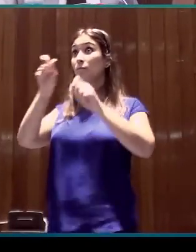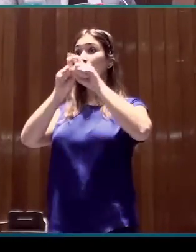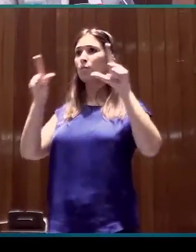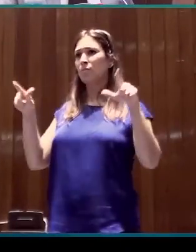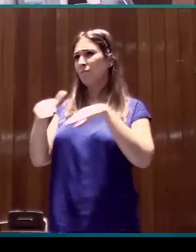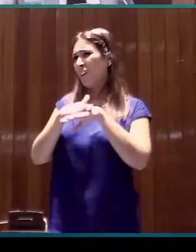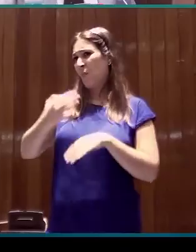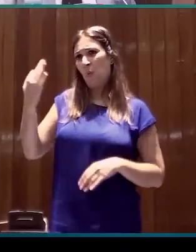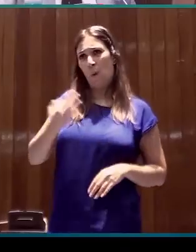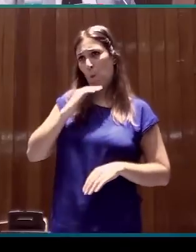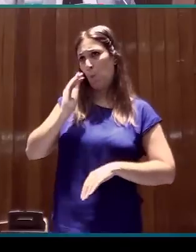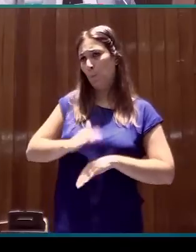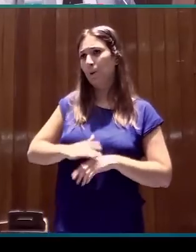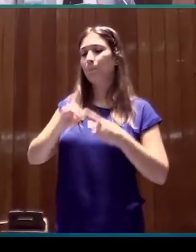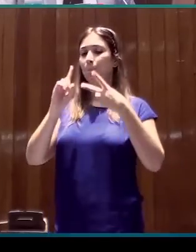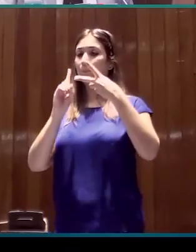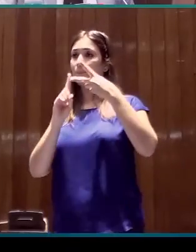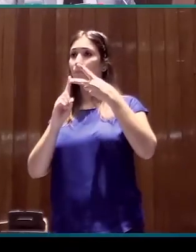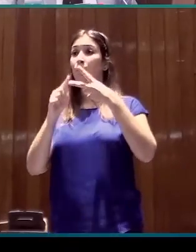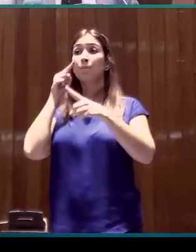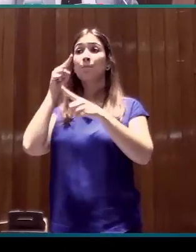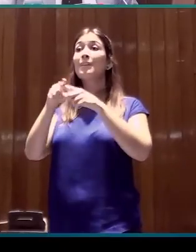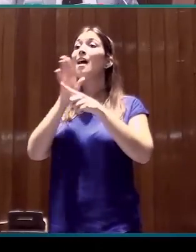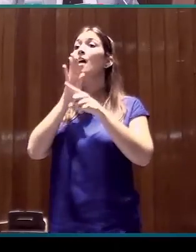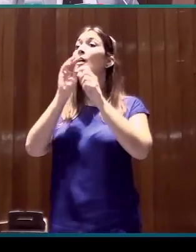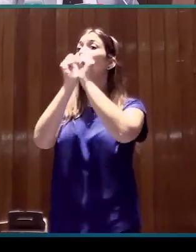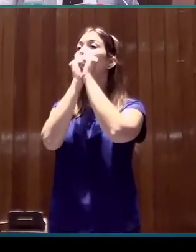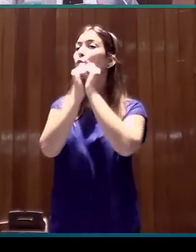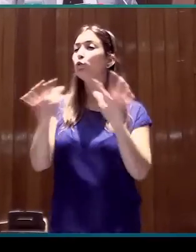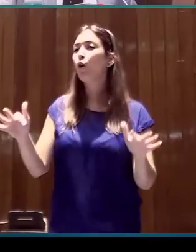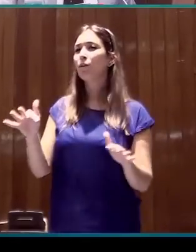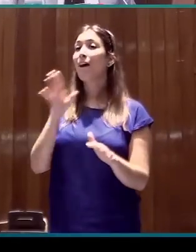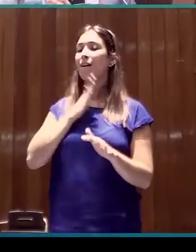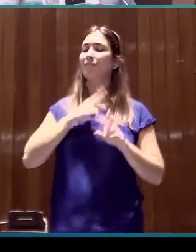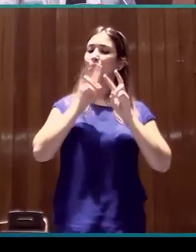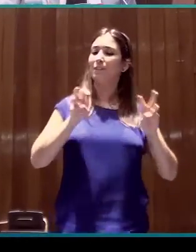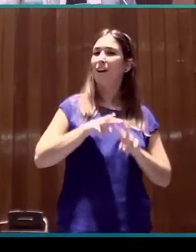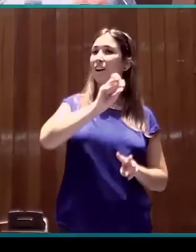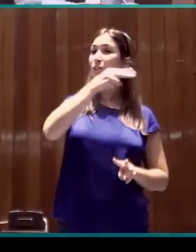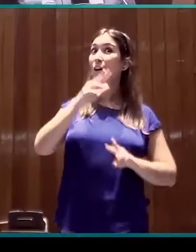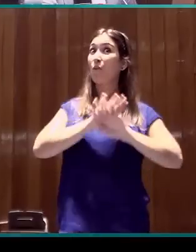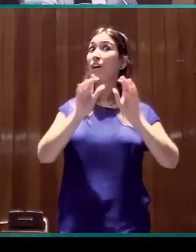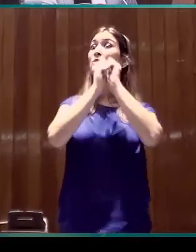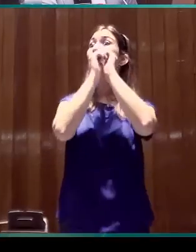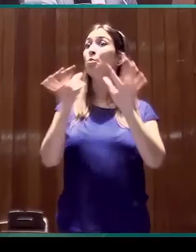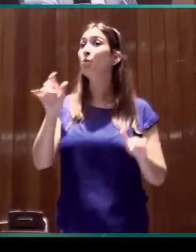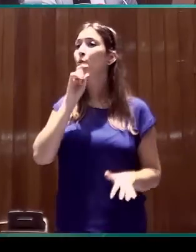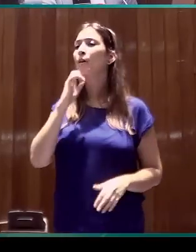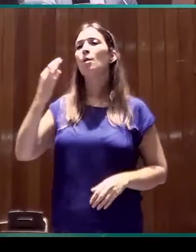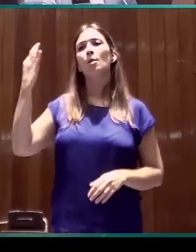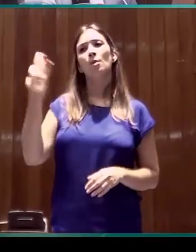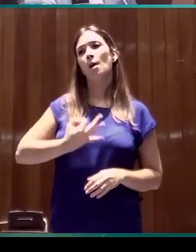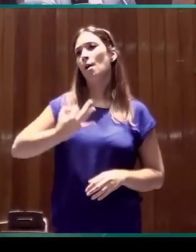básico. El otro componente básico de cara a la difusión de los resultados de investigación fue elaborar